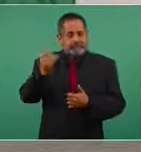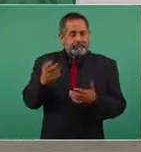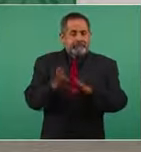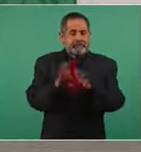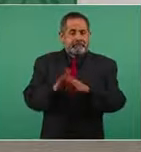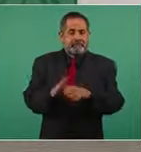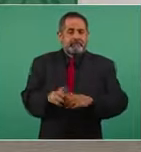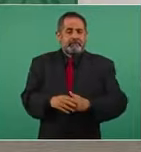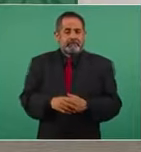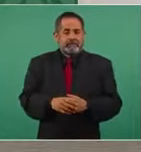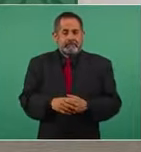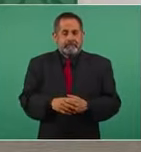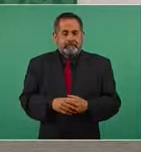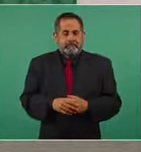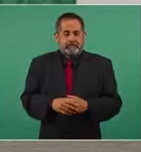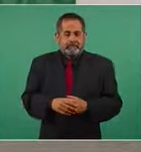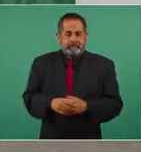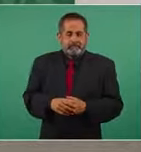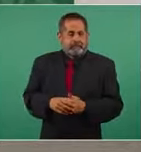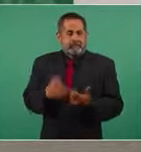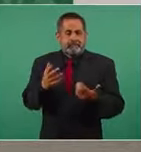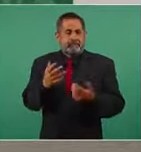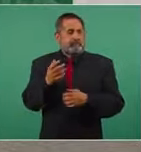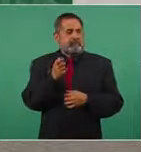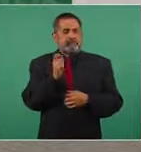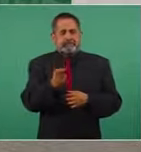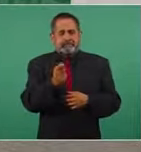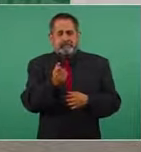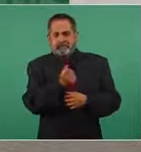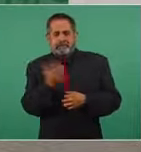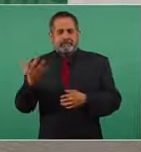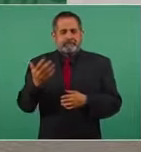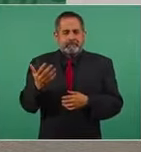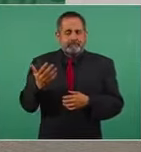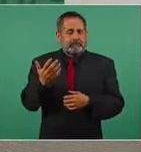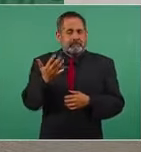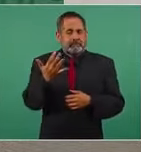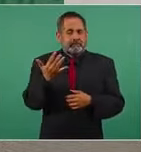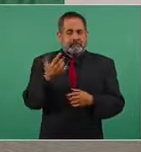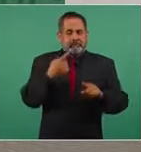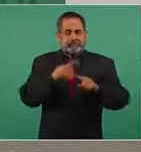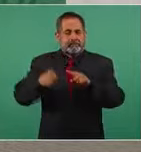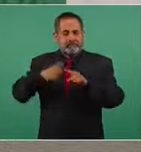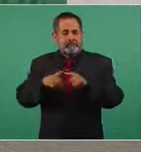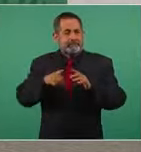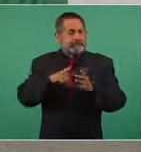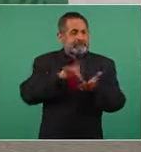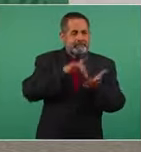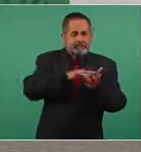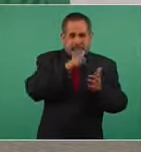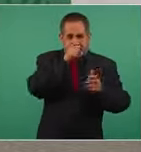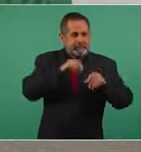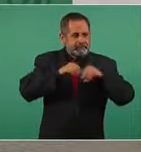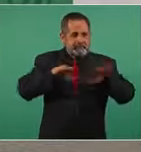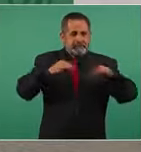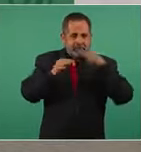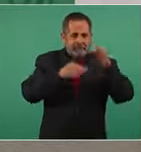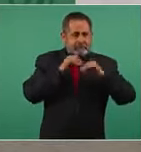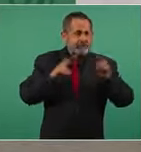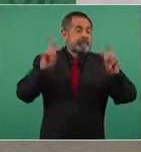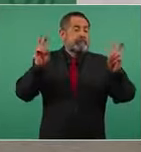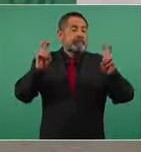50 medios de información supuestamente